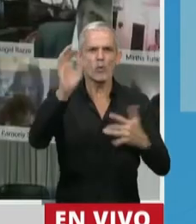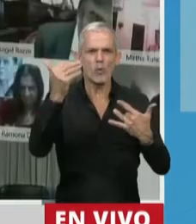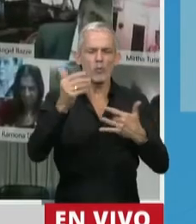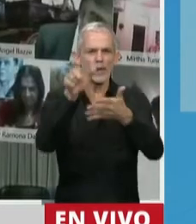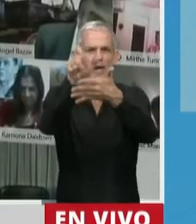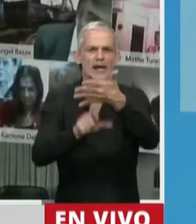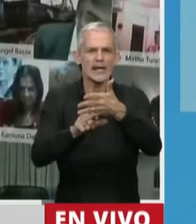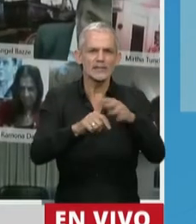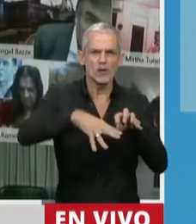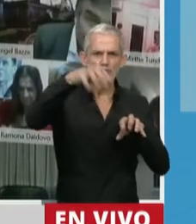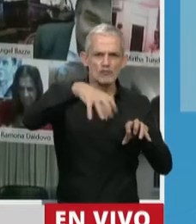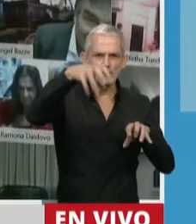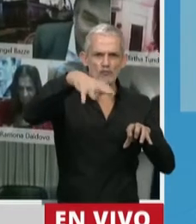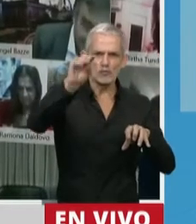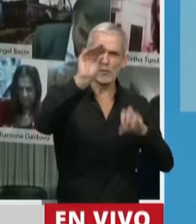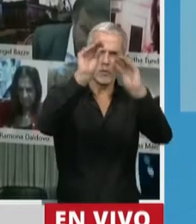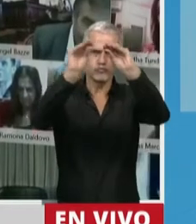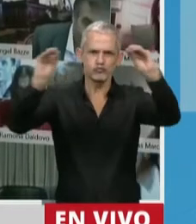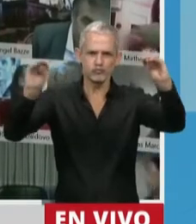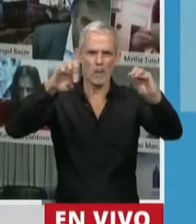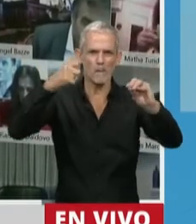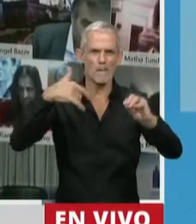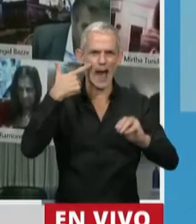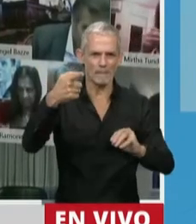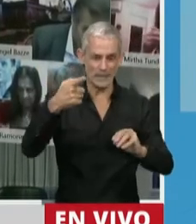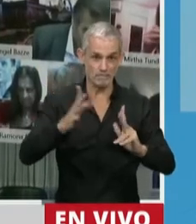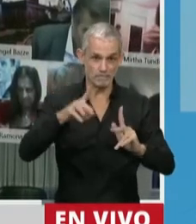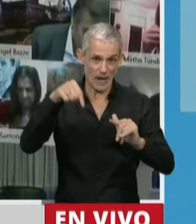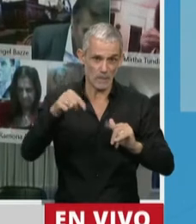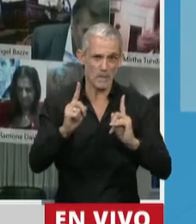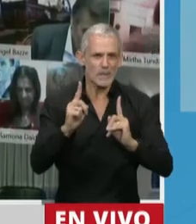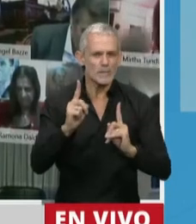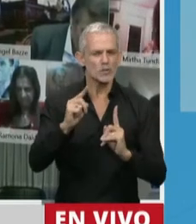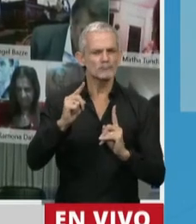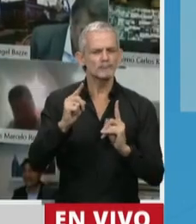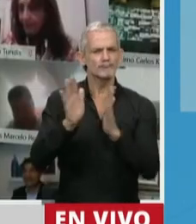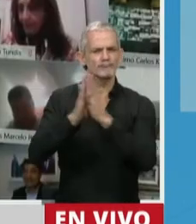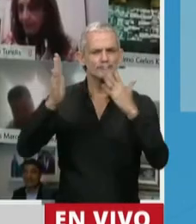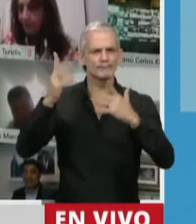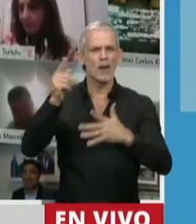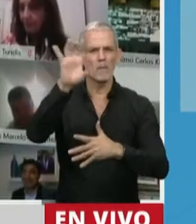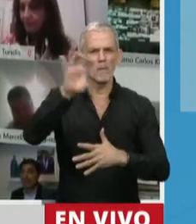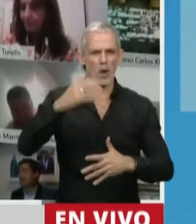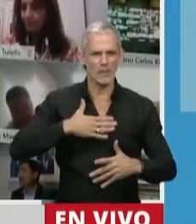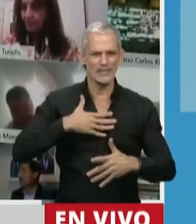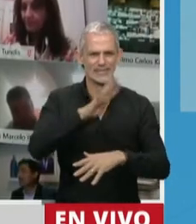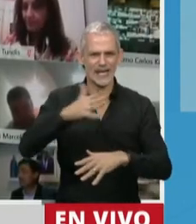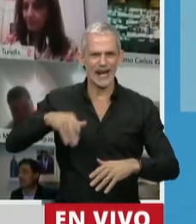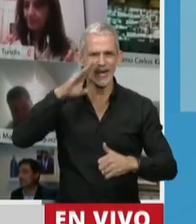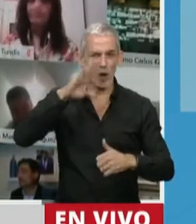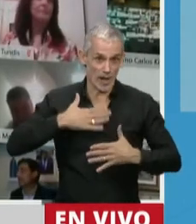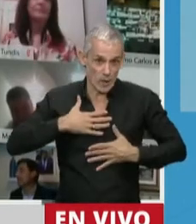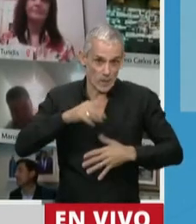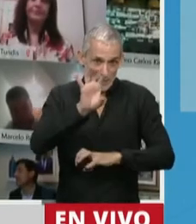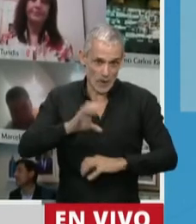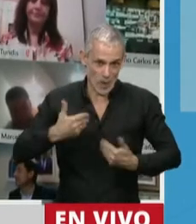prescripción electrónica de medicamentos. Aquí mismo, debo hacer el reconocimiento, aquí en la provincia de Río Negro, en mi